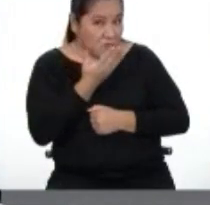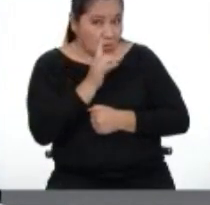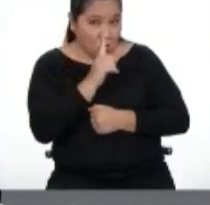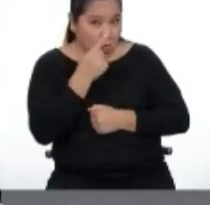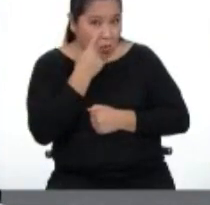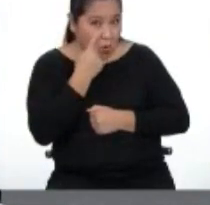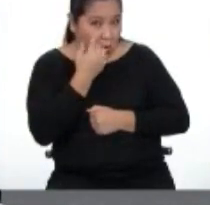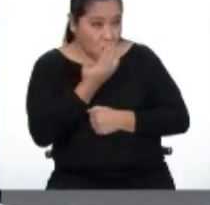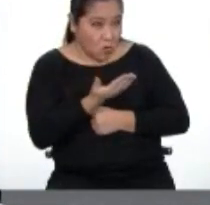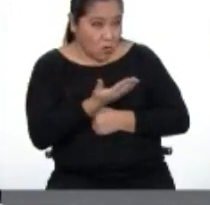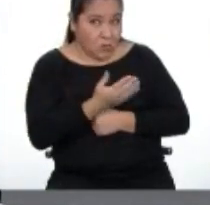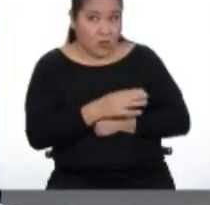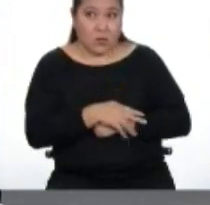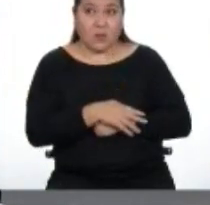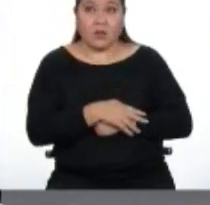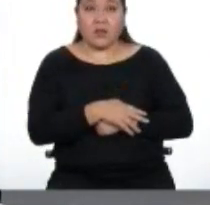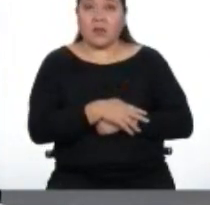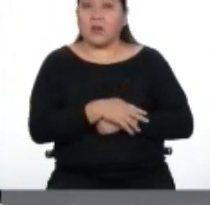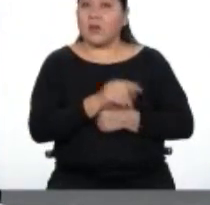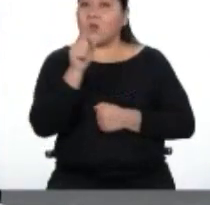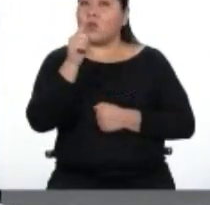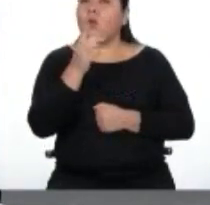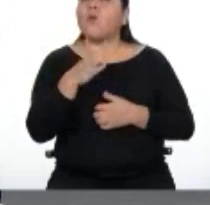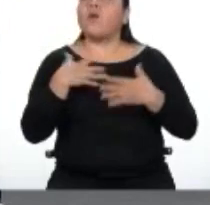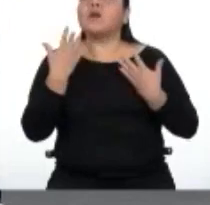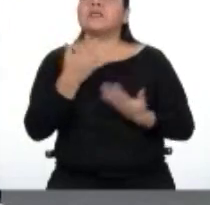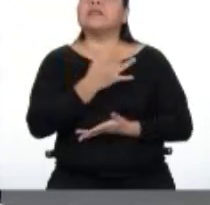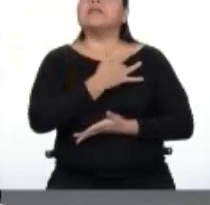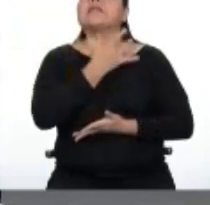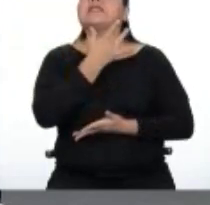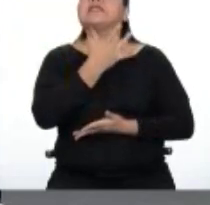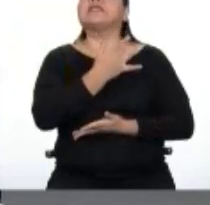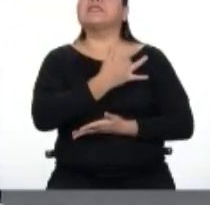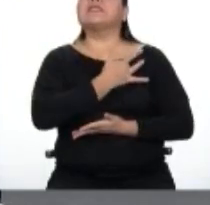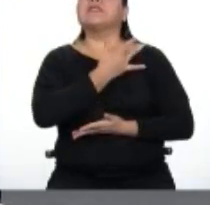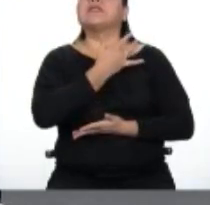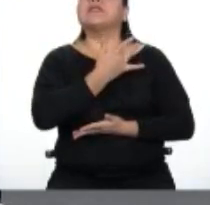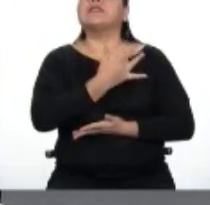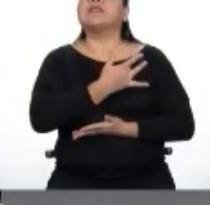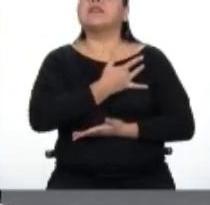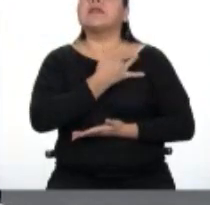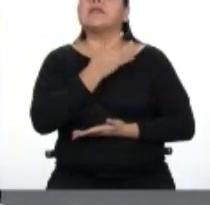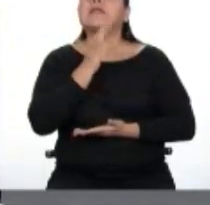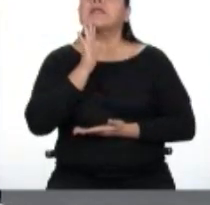reconoces? Las puedes sentir. Son tus...